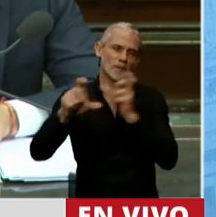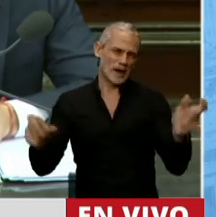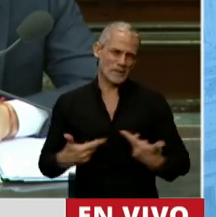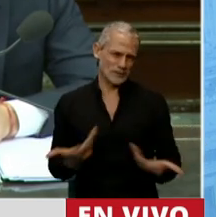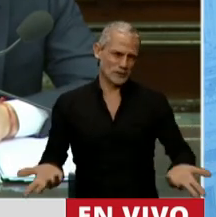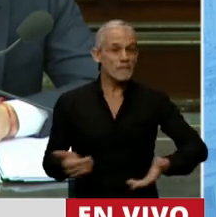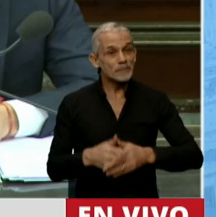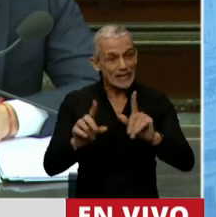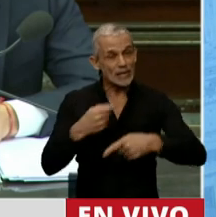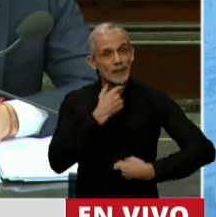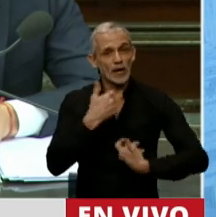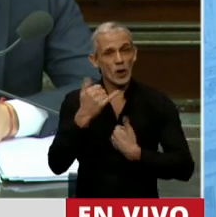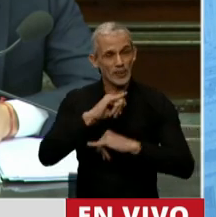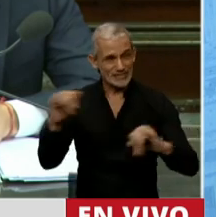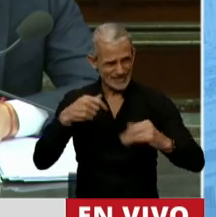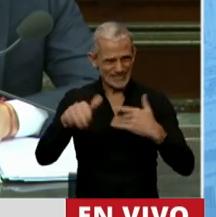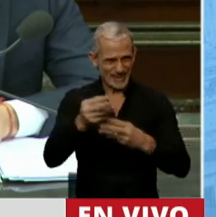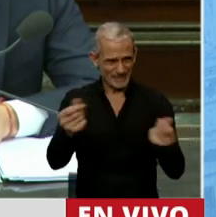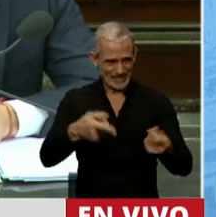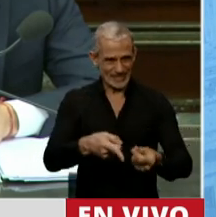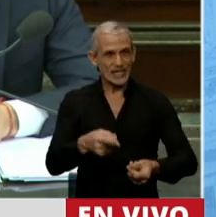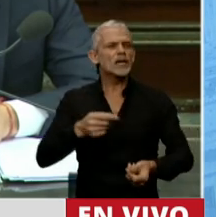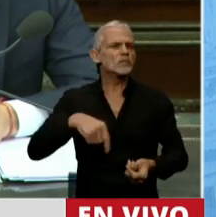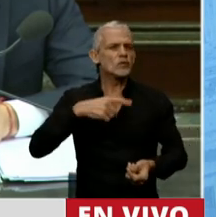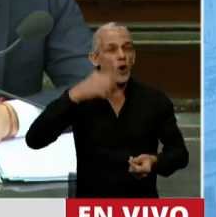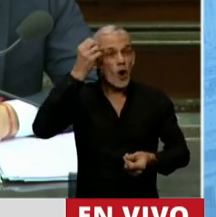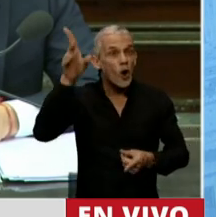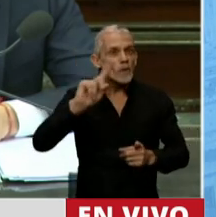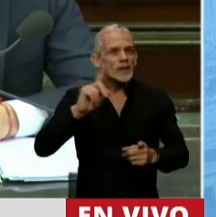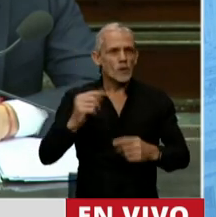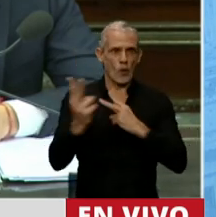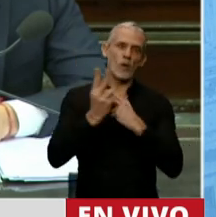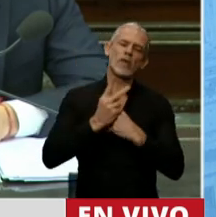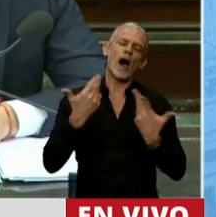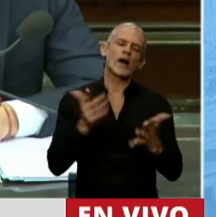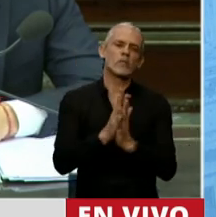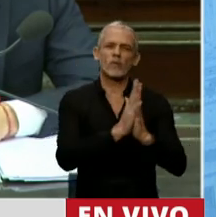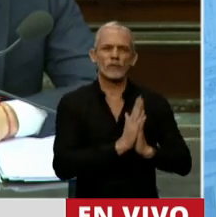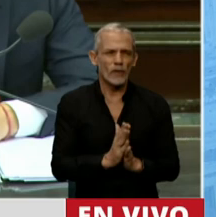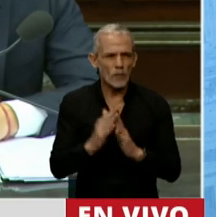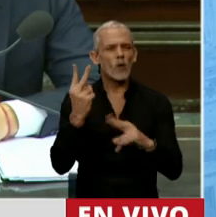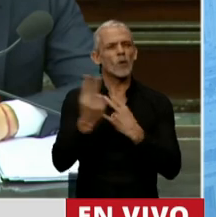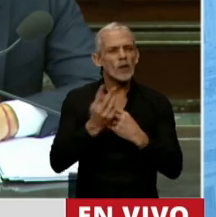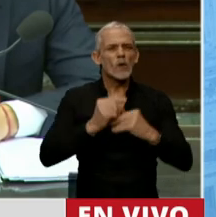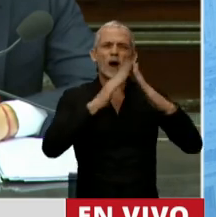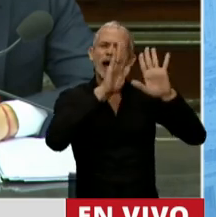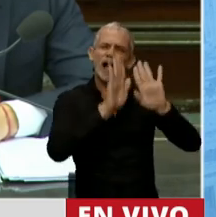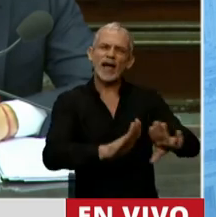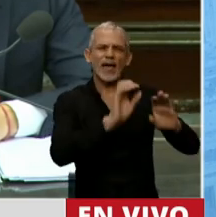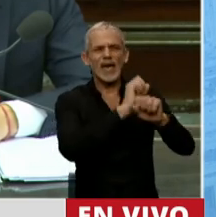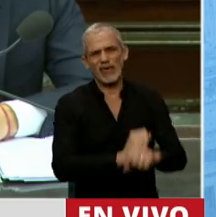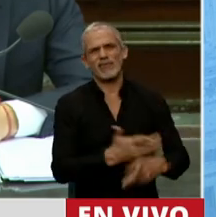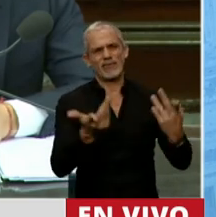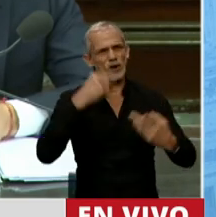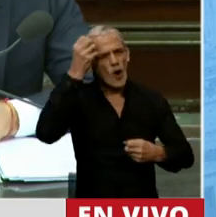Y también quiero decirles, y ya cierro, que no nos olvidemos de cuidarnos, que no nos olvidemos del aislamiento, que